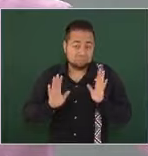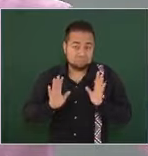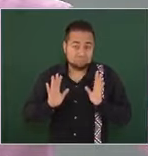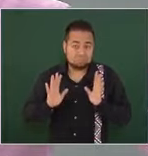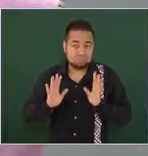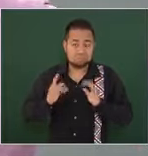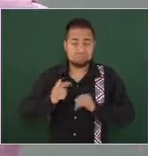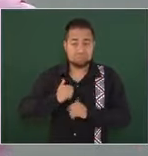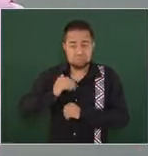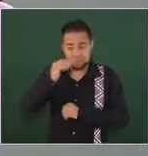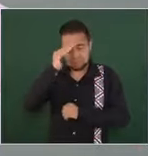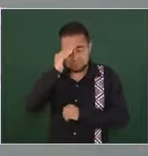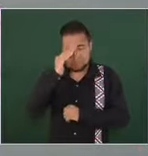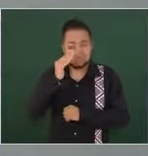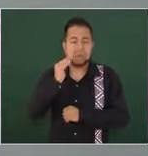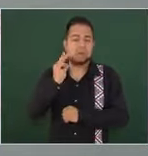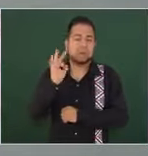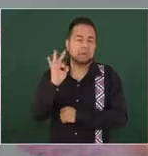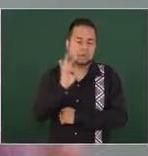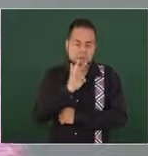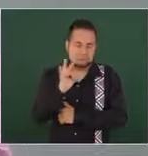de que era muy difícil